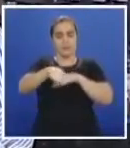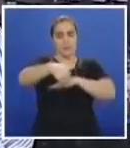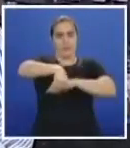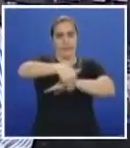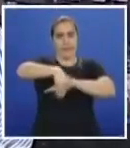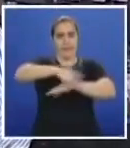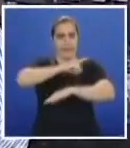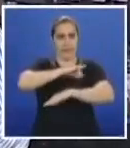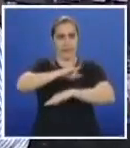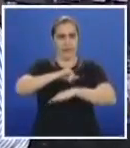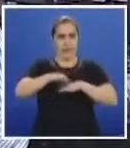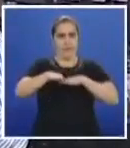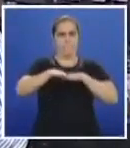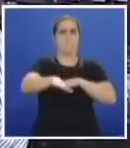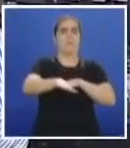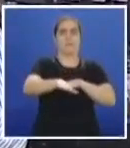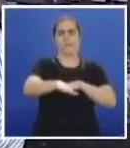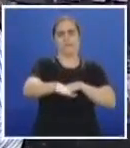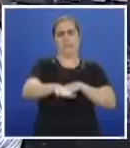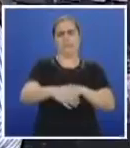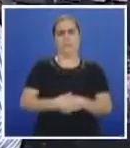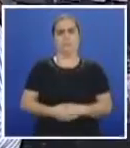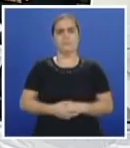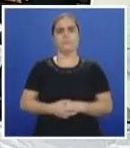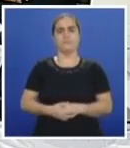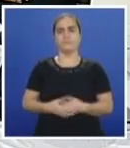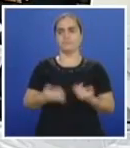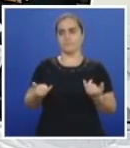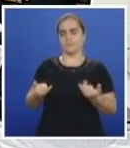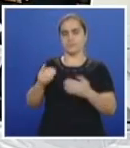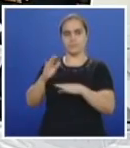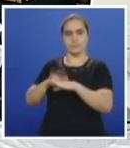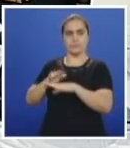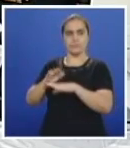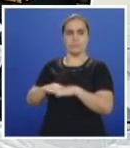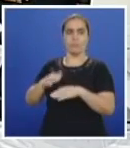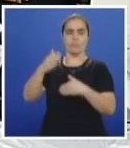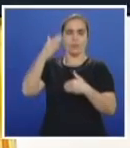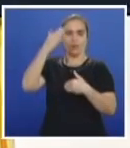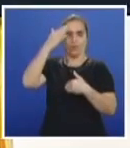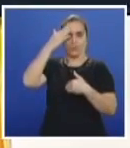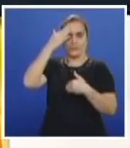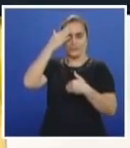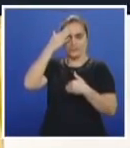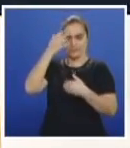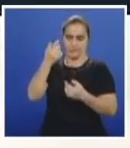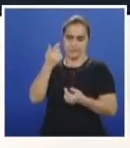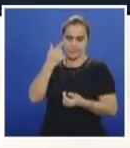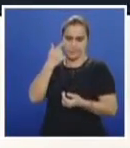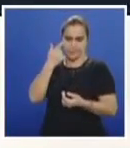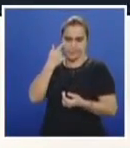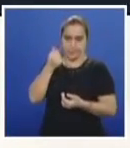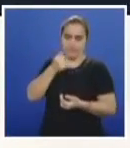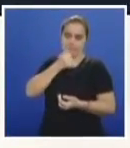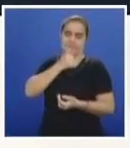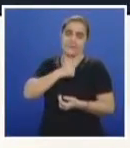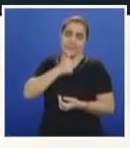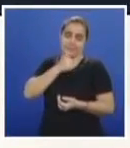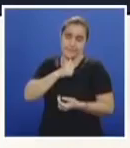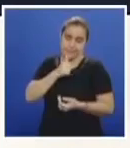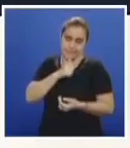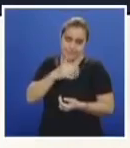la ciudad estén colapsadas. Es un llamado, digamos, a tomar una conciencia, de tener mucha paciencia,